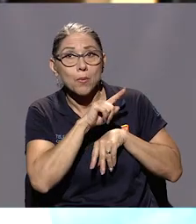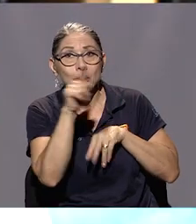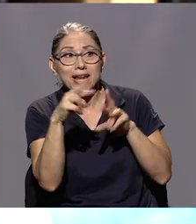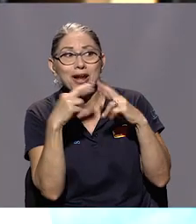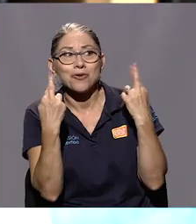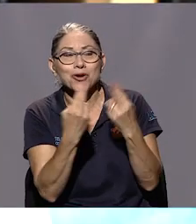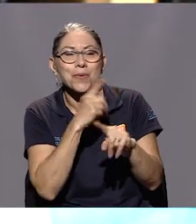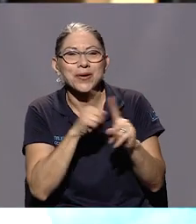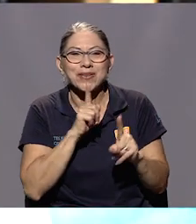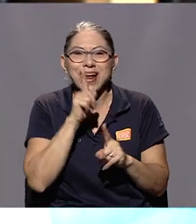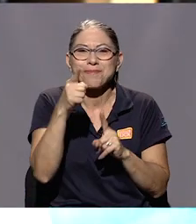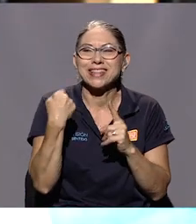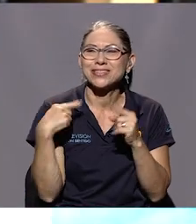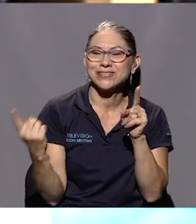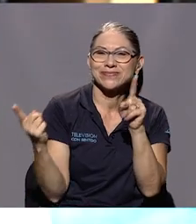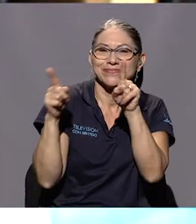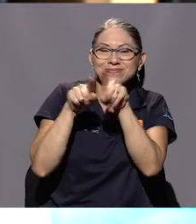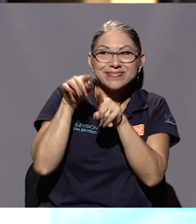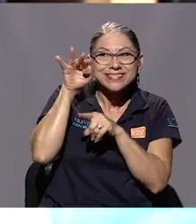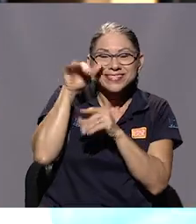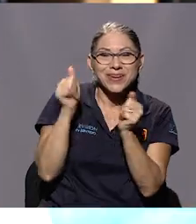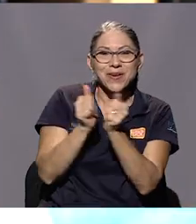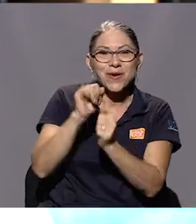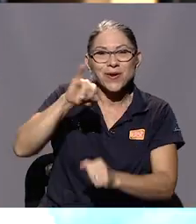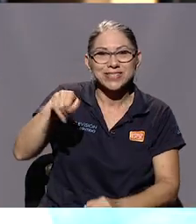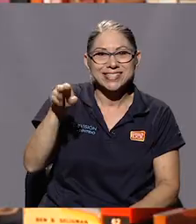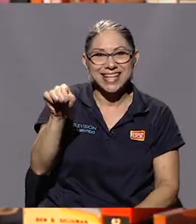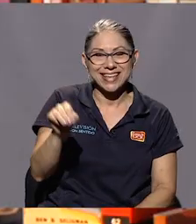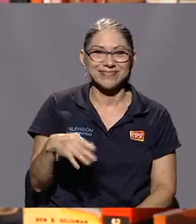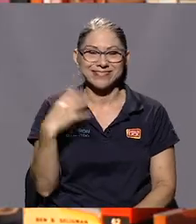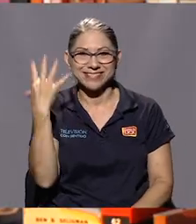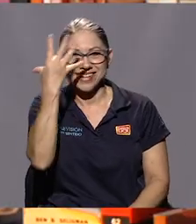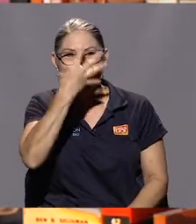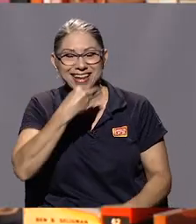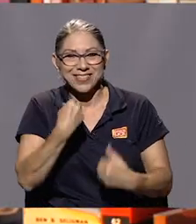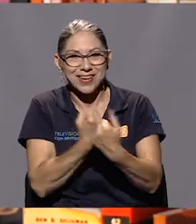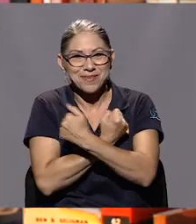reunión para salir con José. Qué lindo el amor.